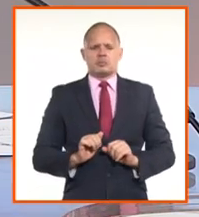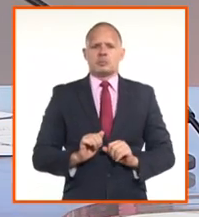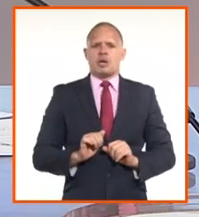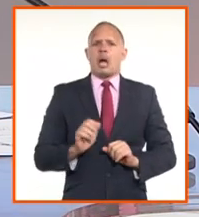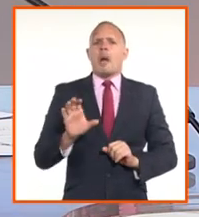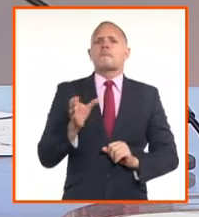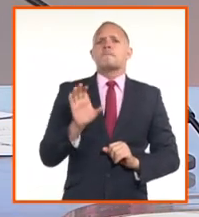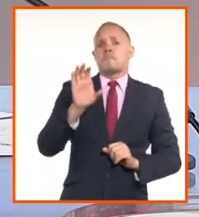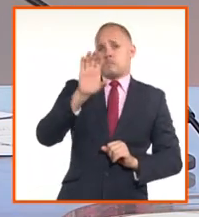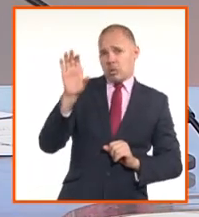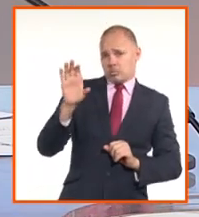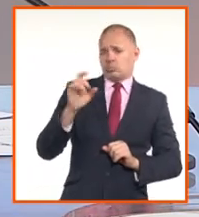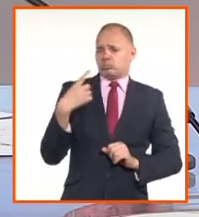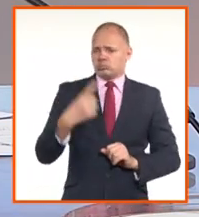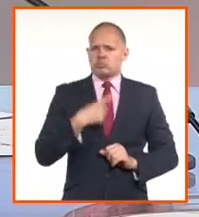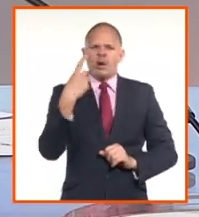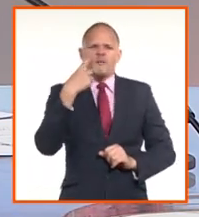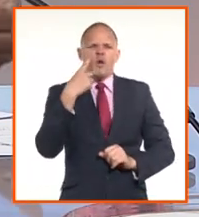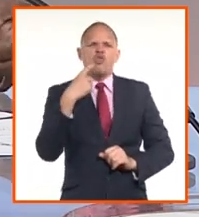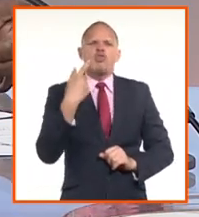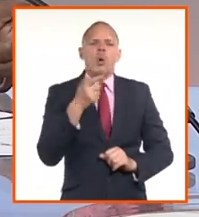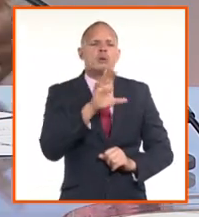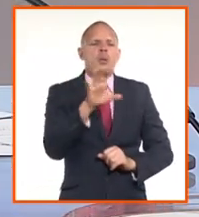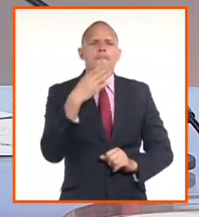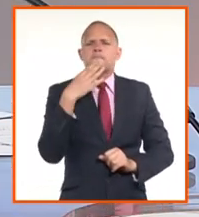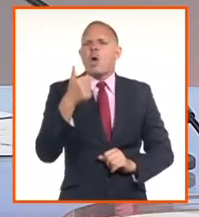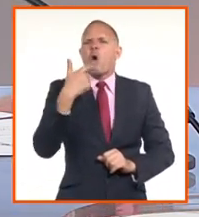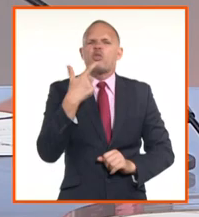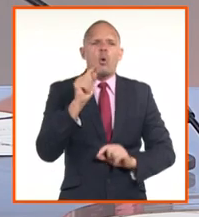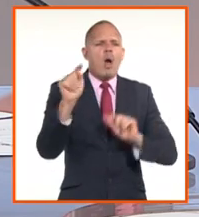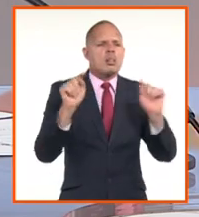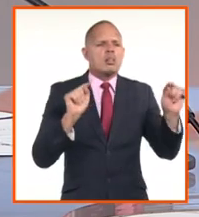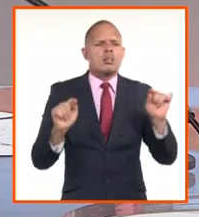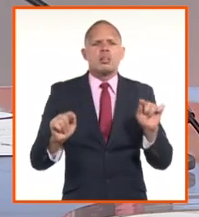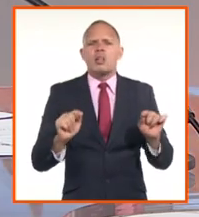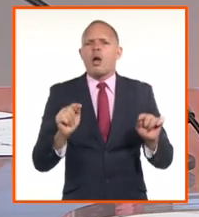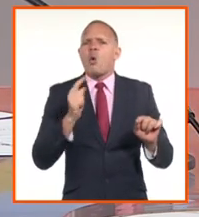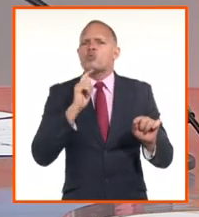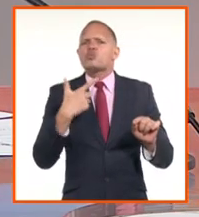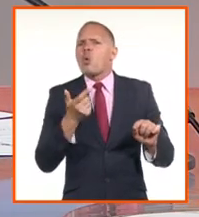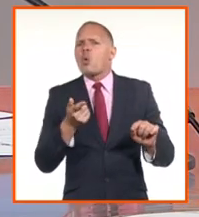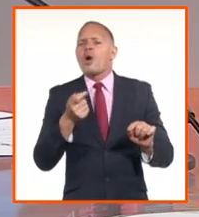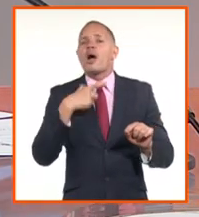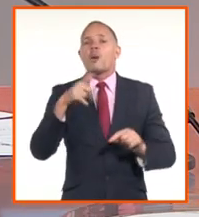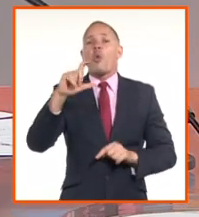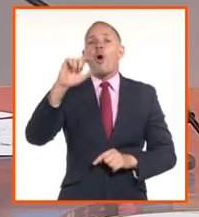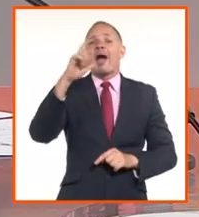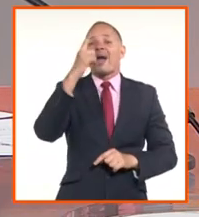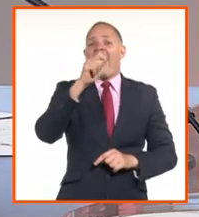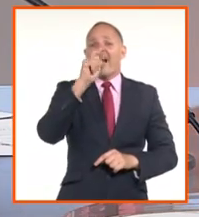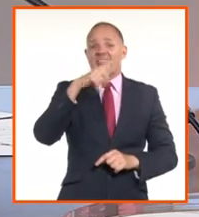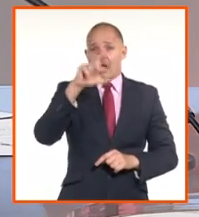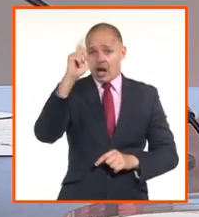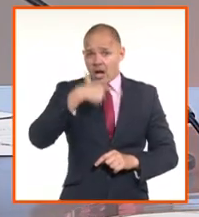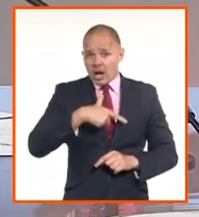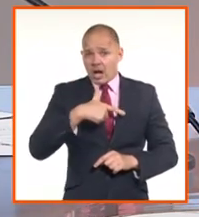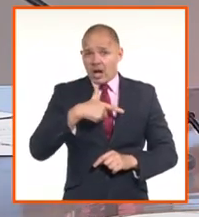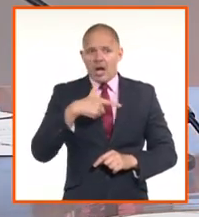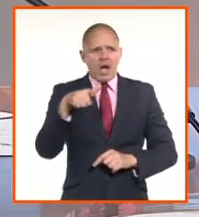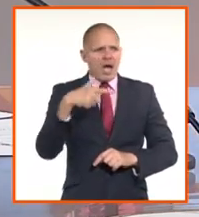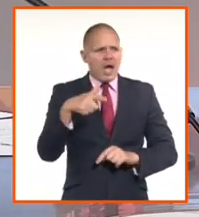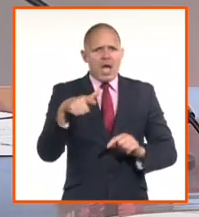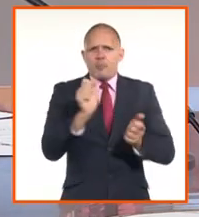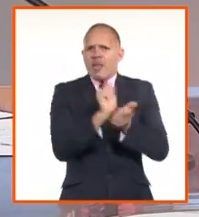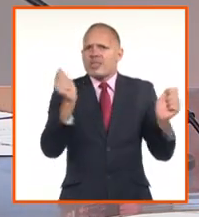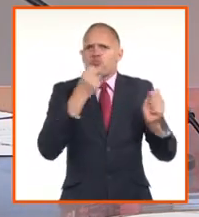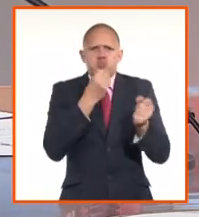poder definir en qué lugares vamos a implementar esta operación en un principio. Bueno, hemos hecho un análisis que depende de las provincias, de